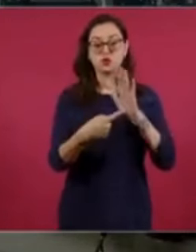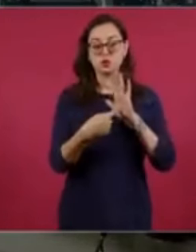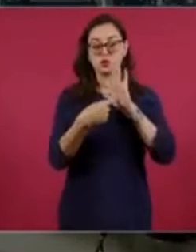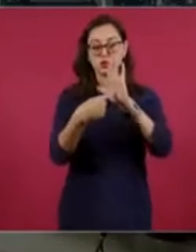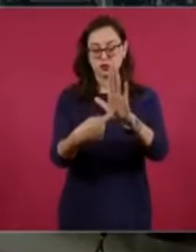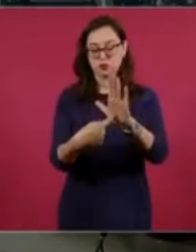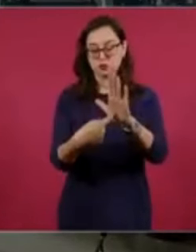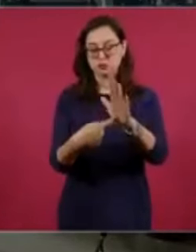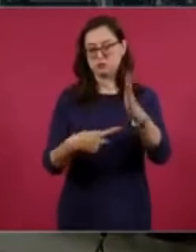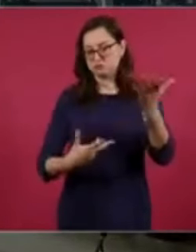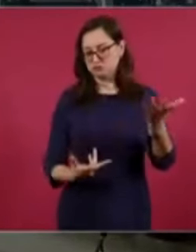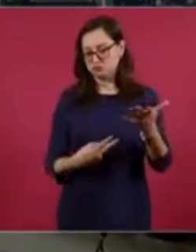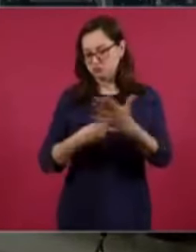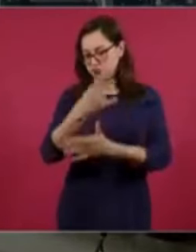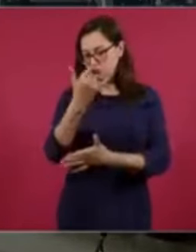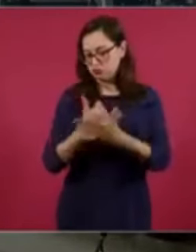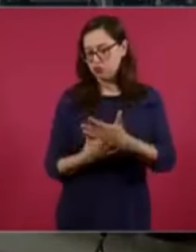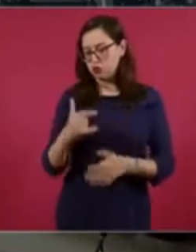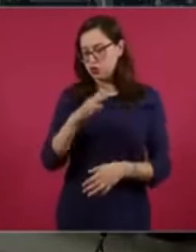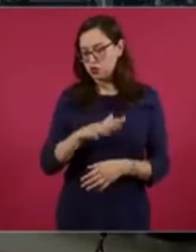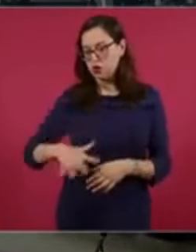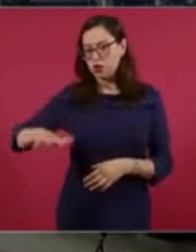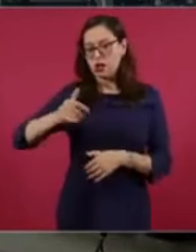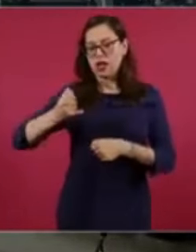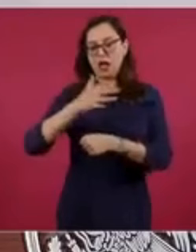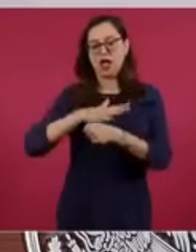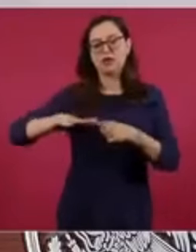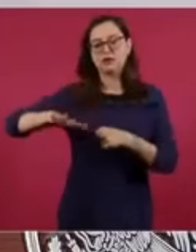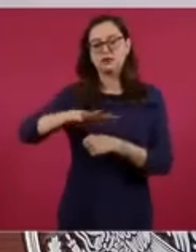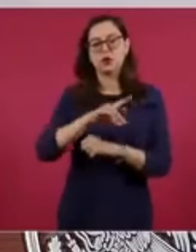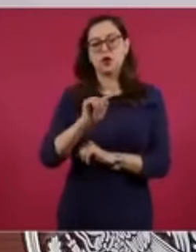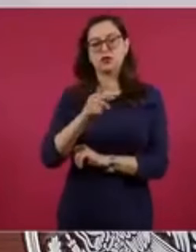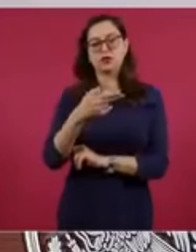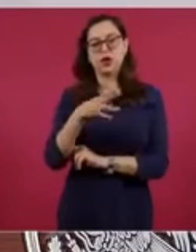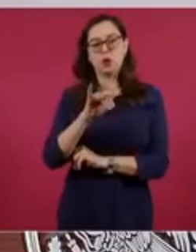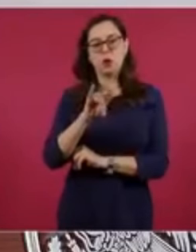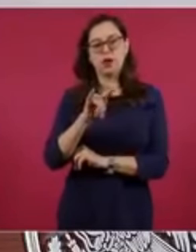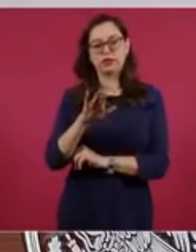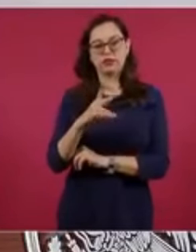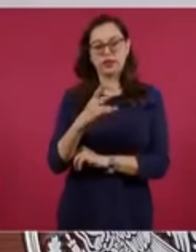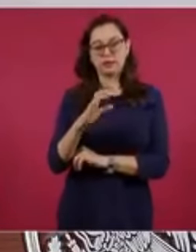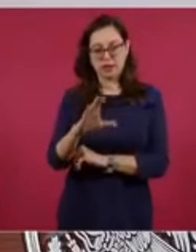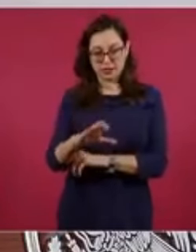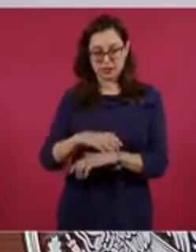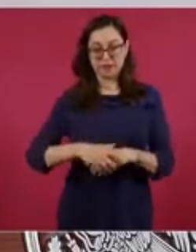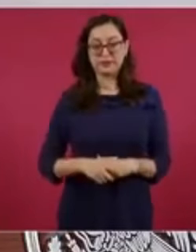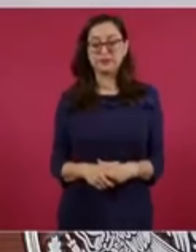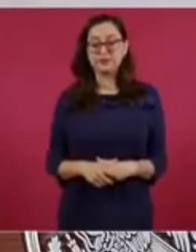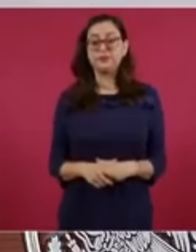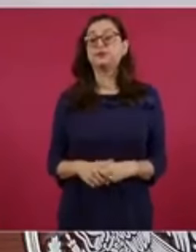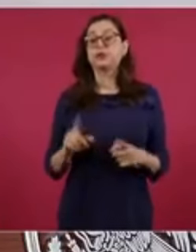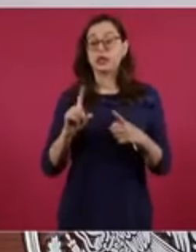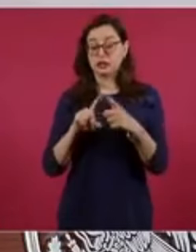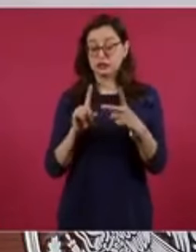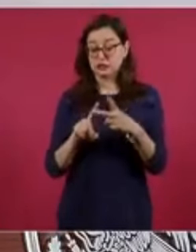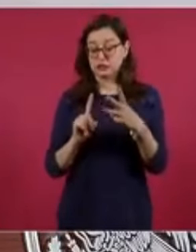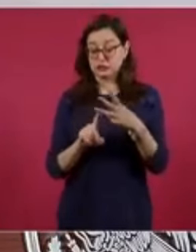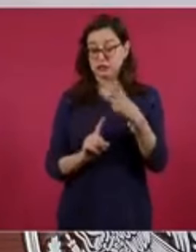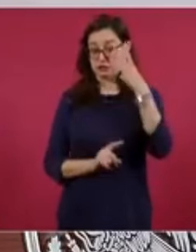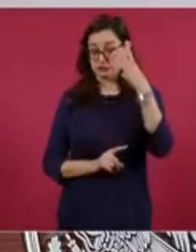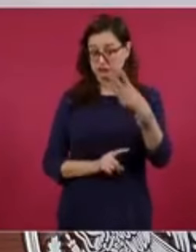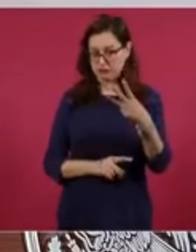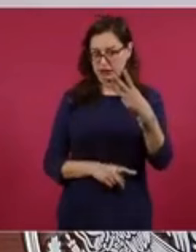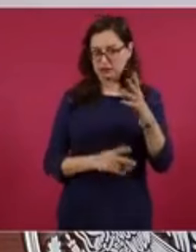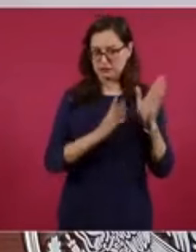guarda el corredor interoceánico del Istmo de Tehuantepec. Lo podremos dividir en tres áreas.